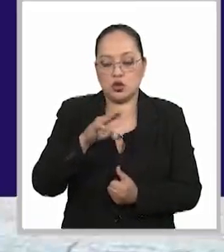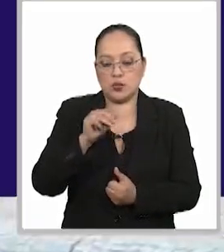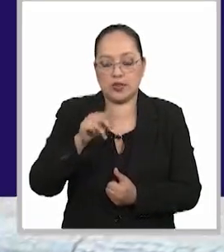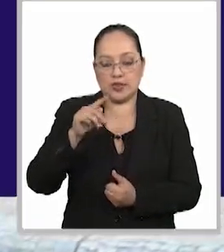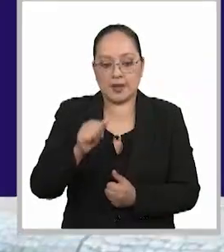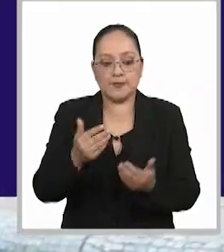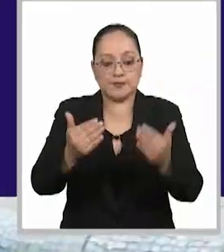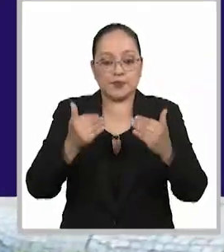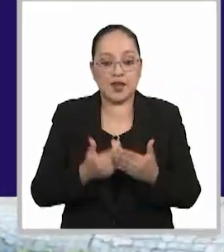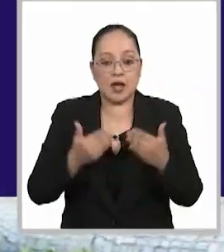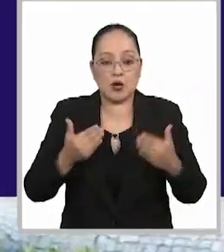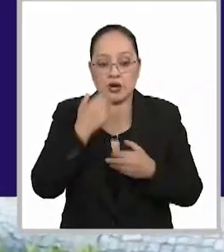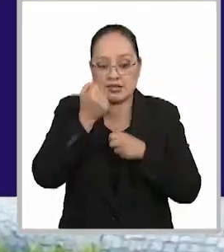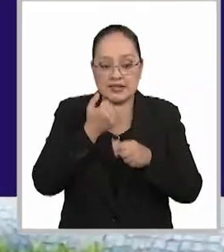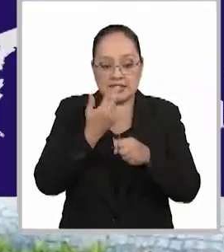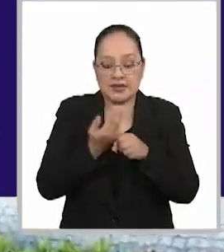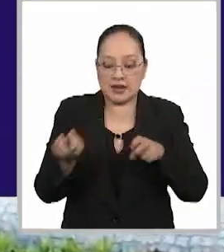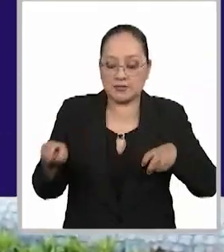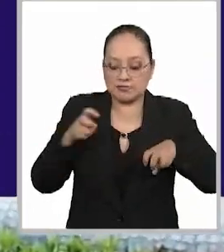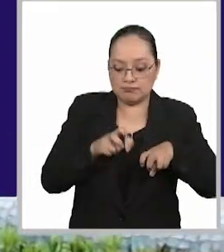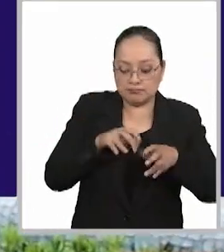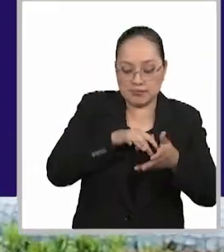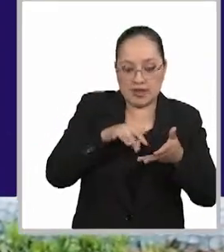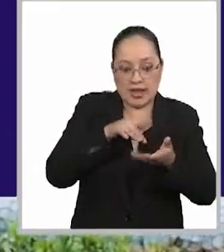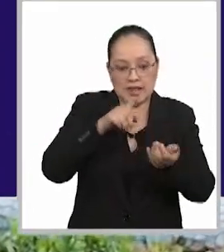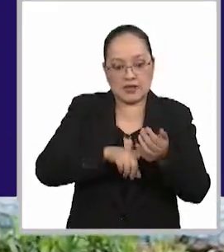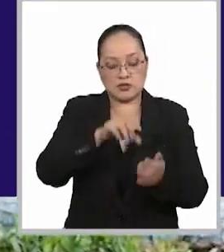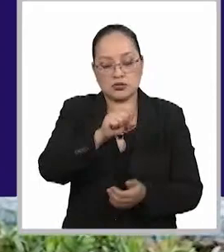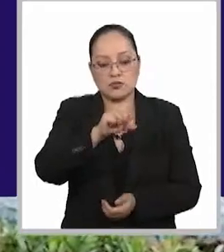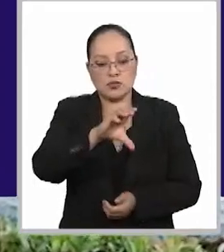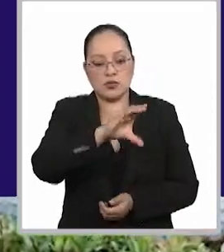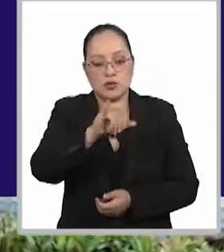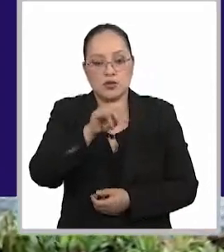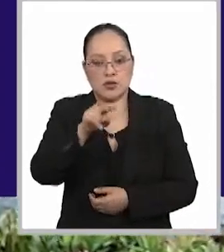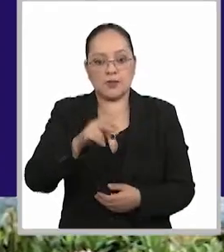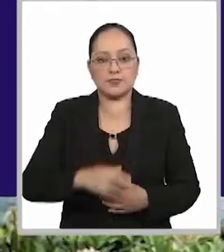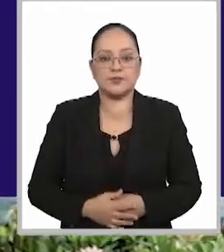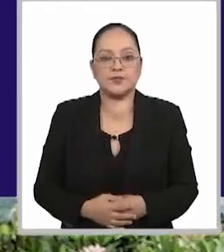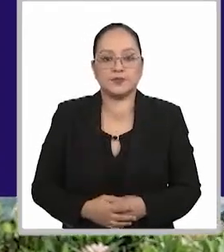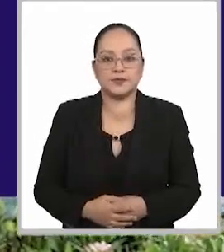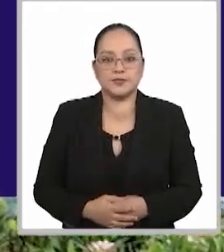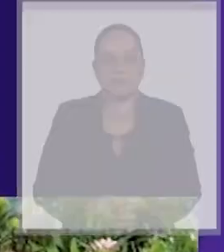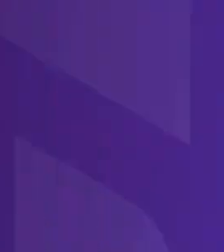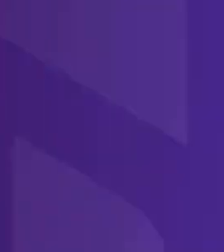Actualmente es secretaria de Estudio y cuenta en la Suprema Corte de Justicia de la Nación.